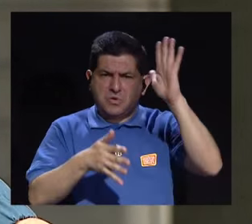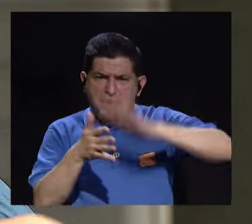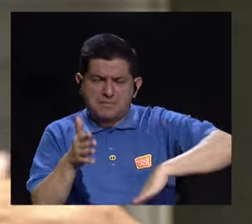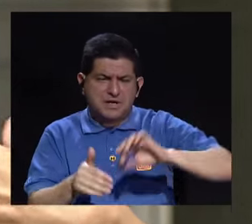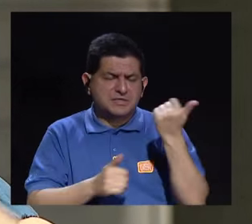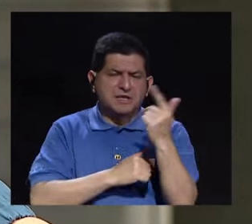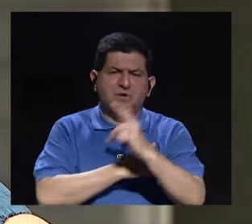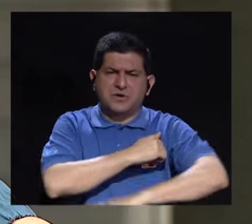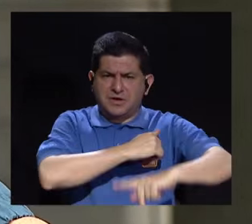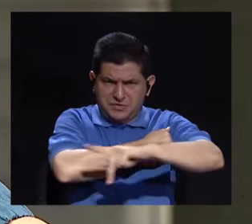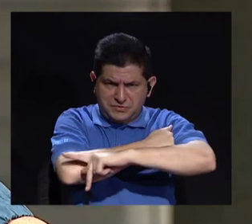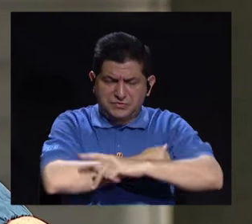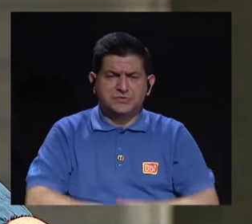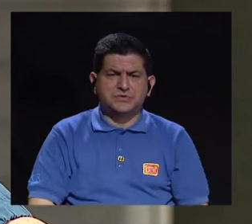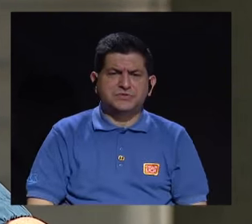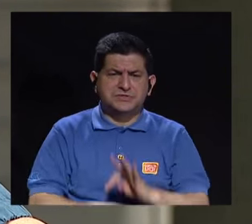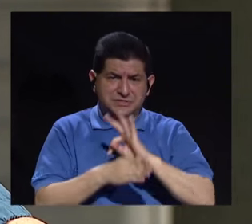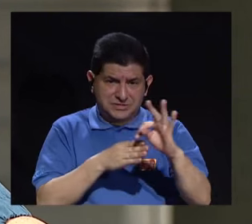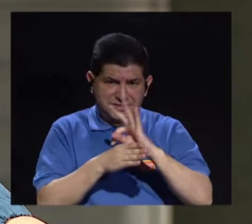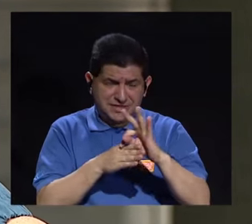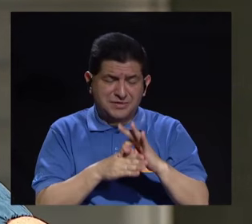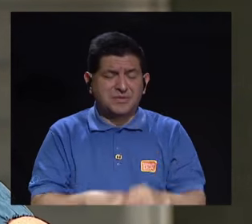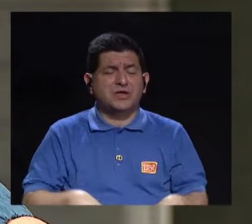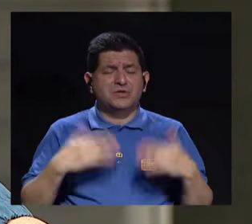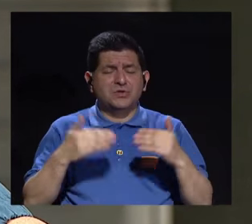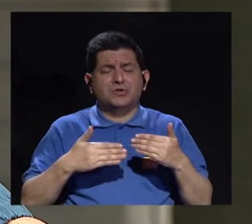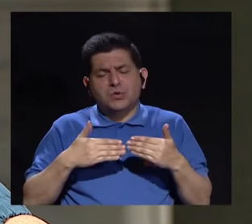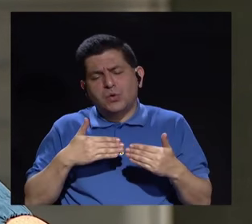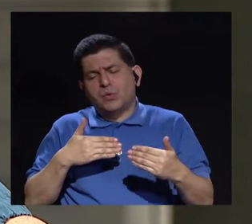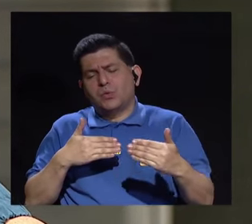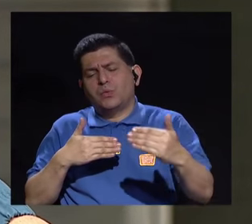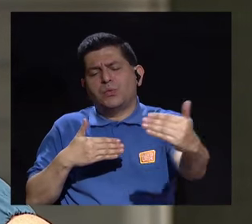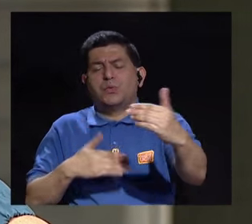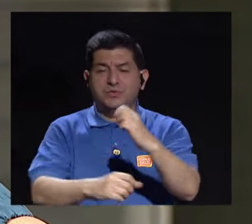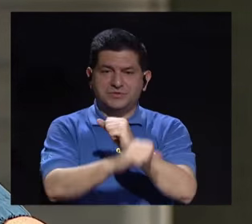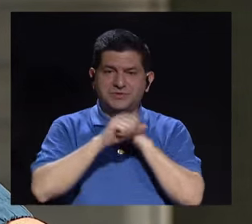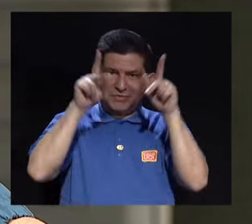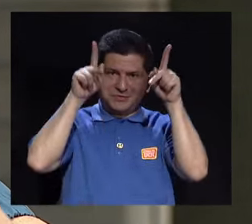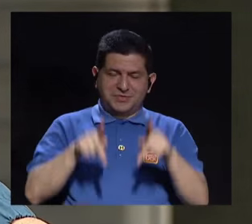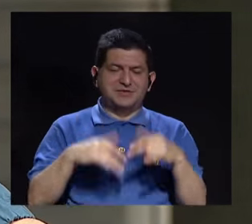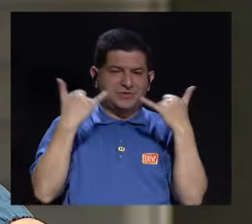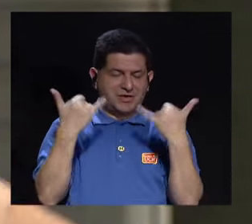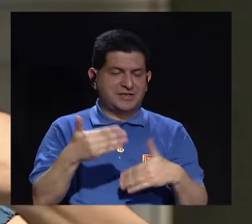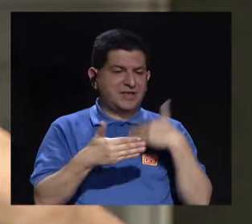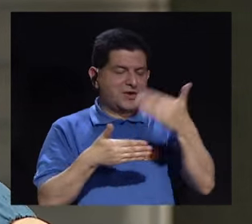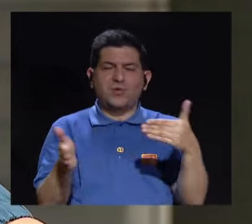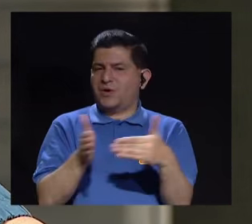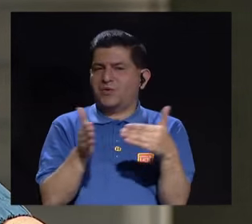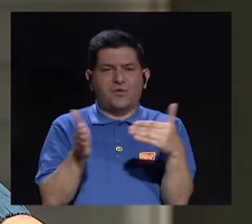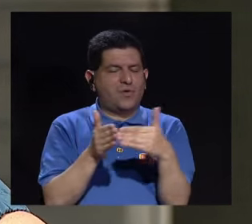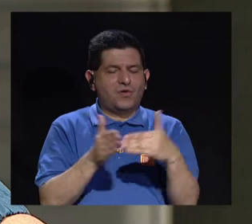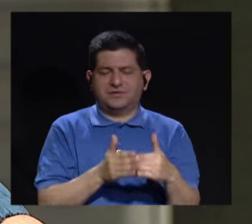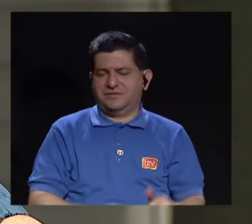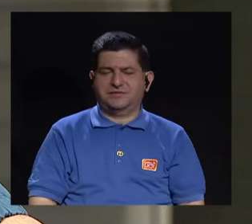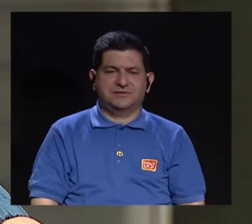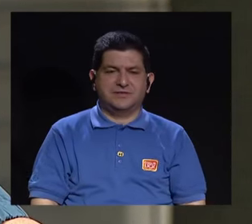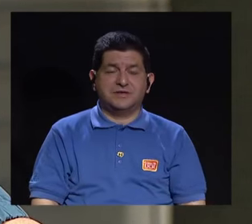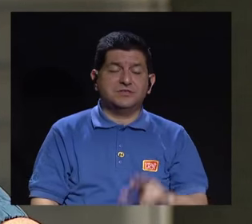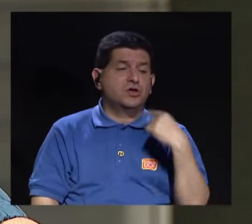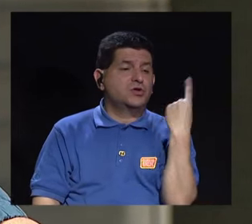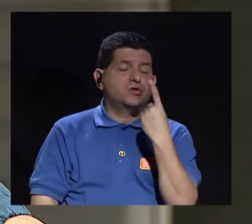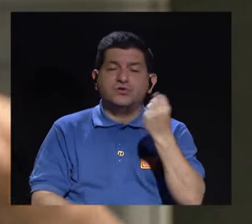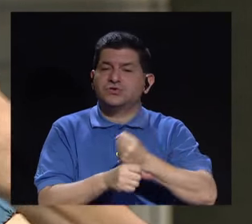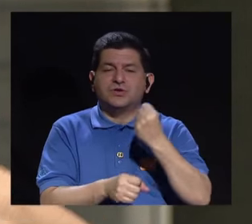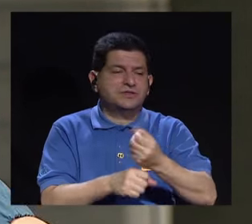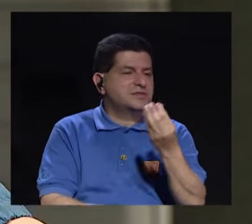Barcelona y en otros países, los tratamientos suelen ser bastante largos para asegurarnos de que esa persona no tenga luego recaída. Porque no es